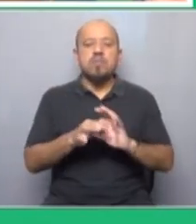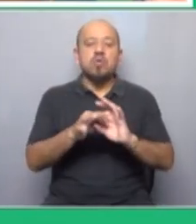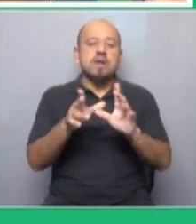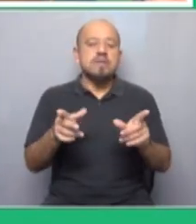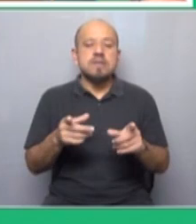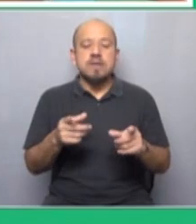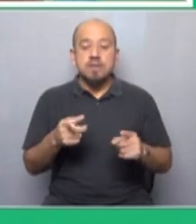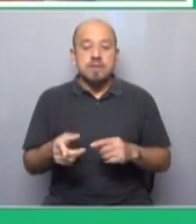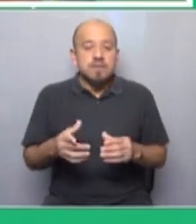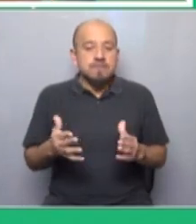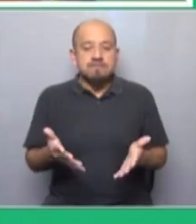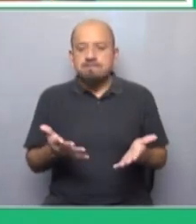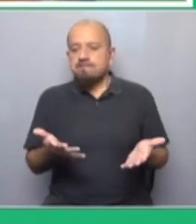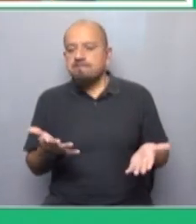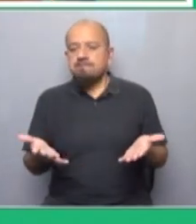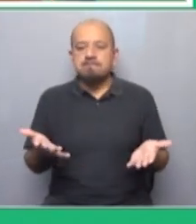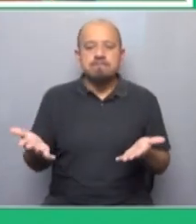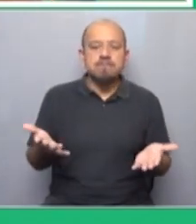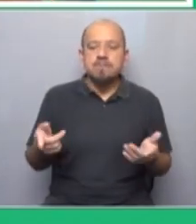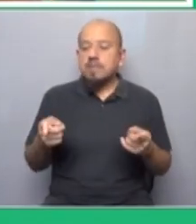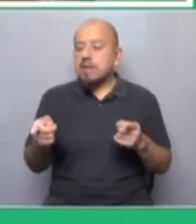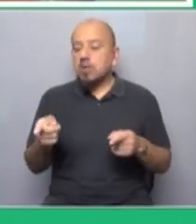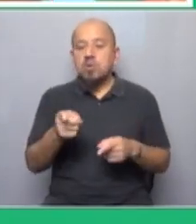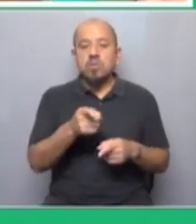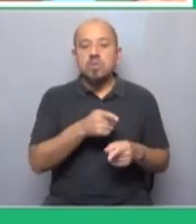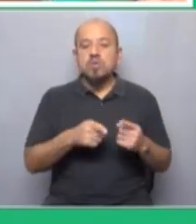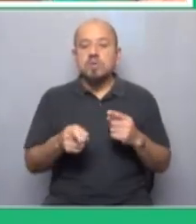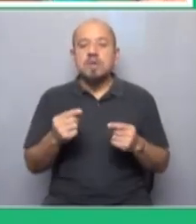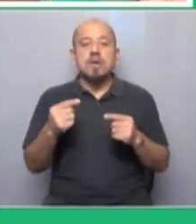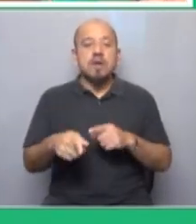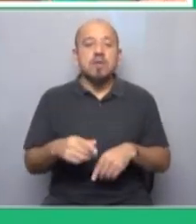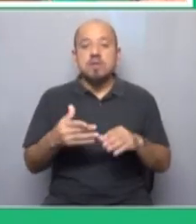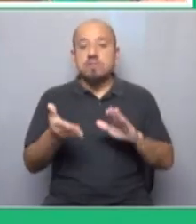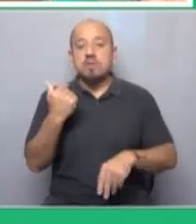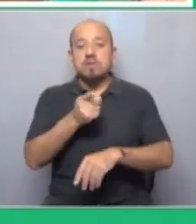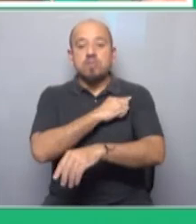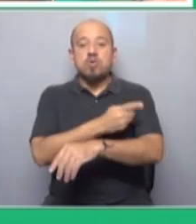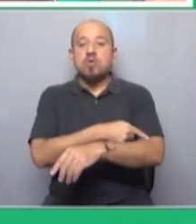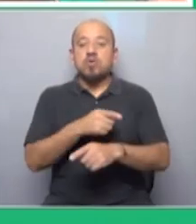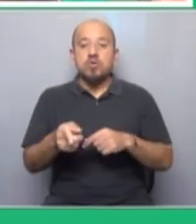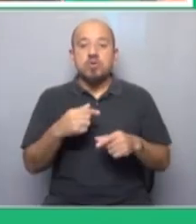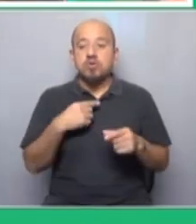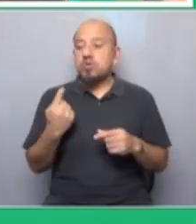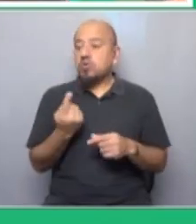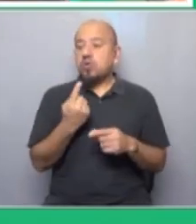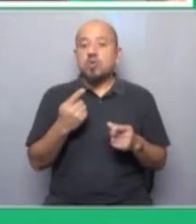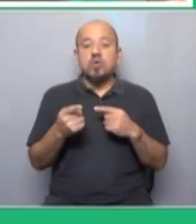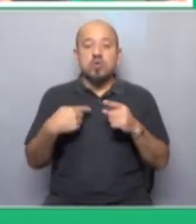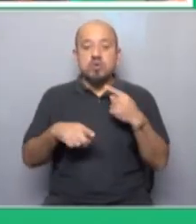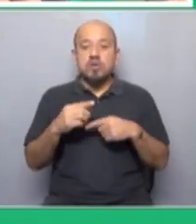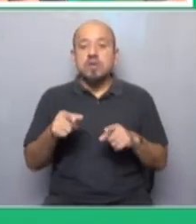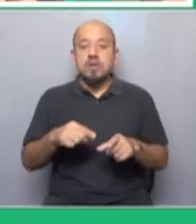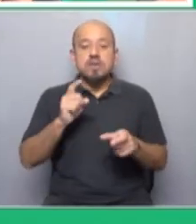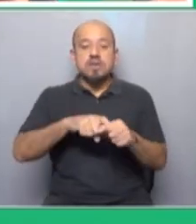que no encuentra forma de atar a ese jugador que cada vez es más poderoso y juega suelto y a escala global el